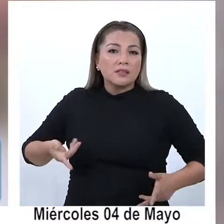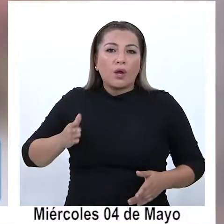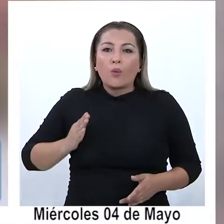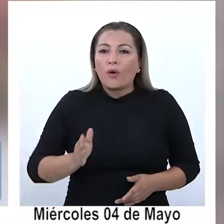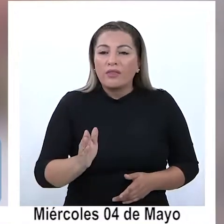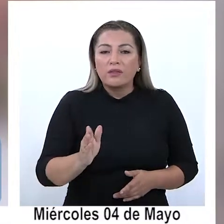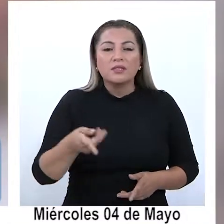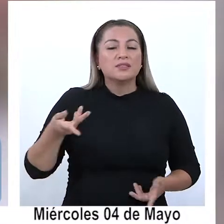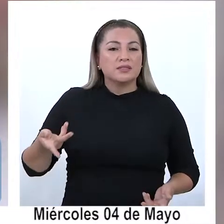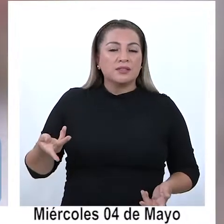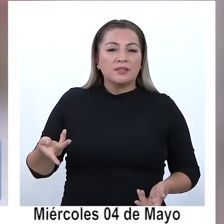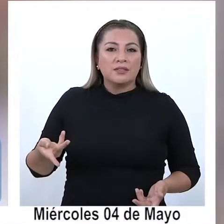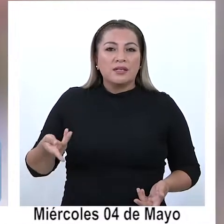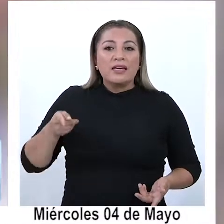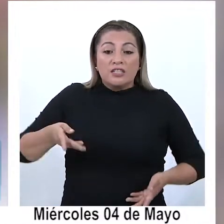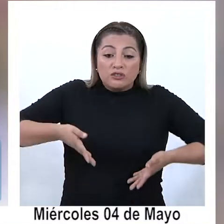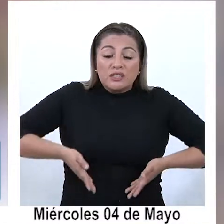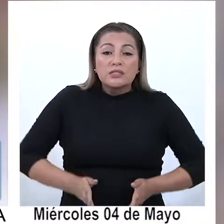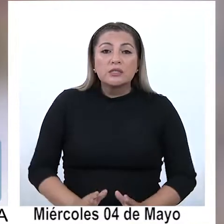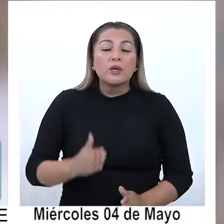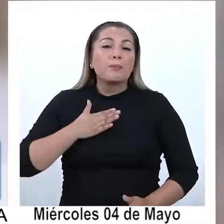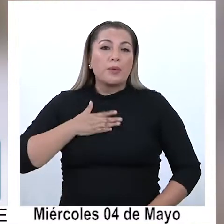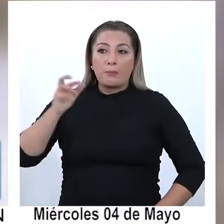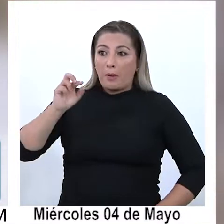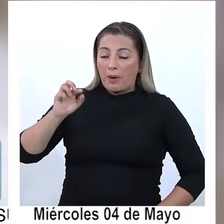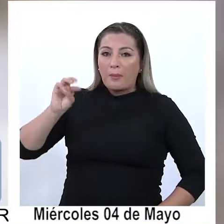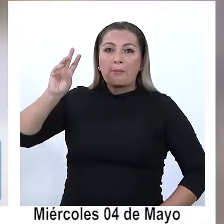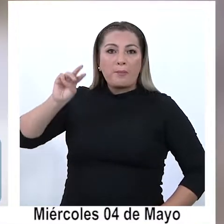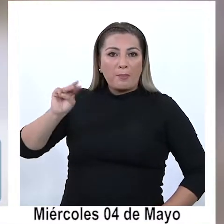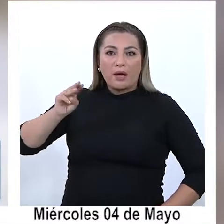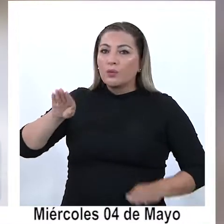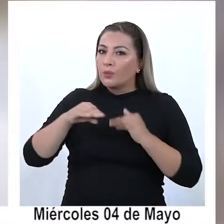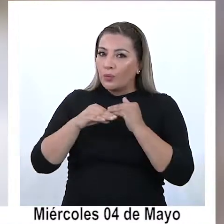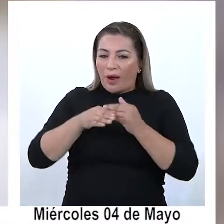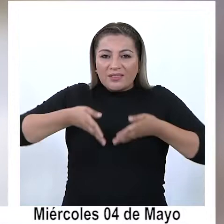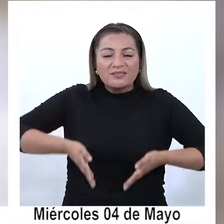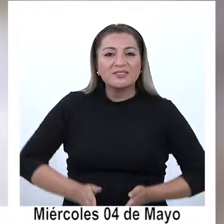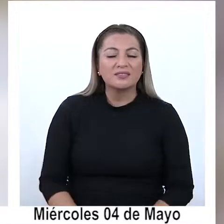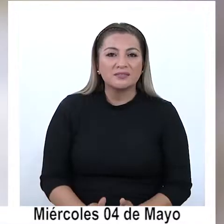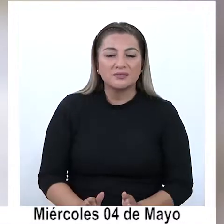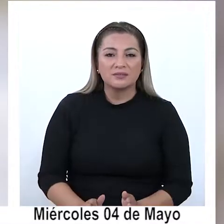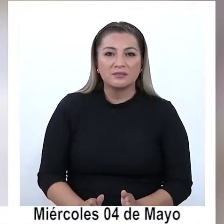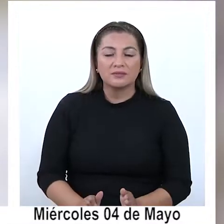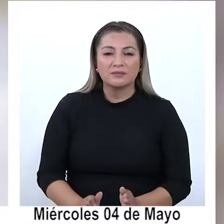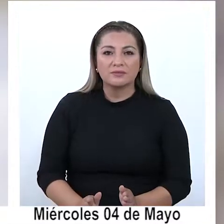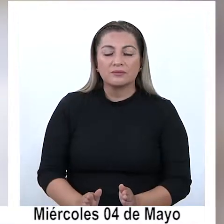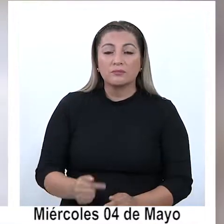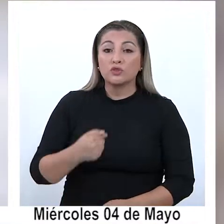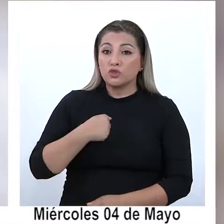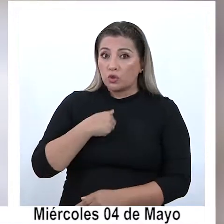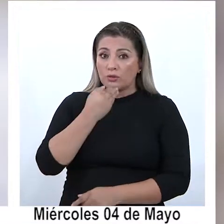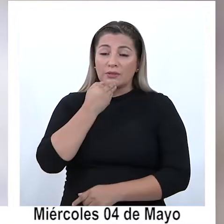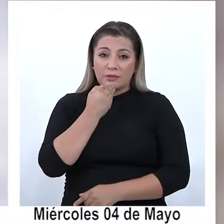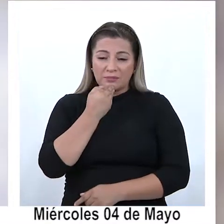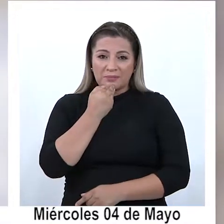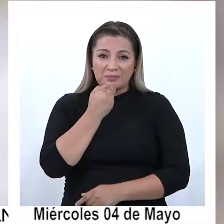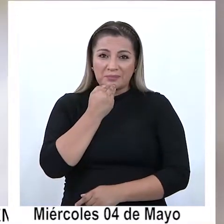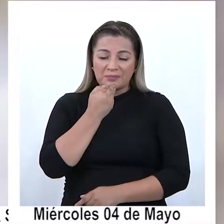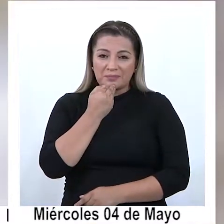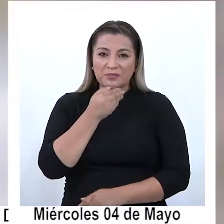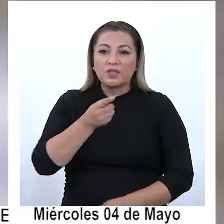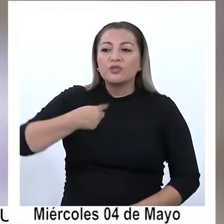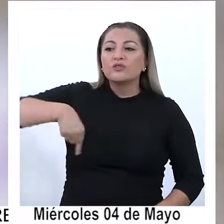ellos nacieron de esta manera, al igual que mi padre y mi madre, como también yo, ya que